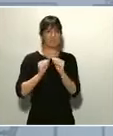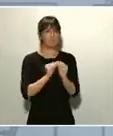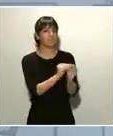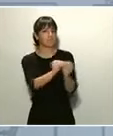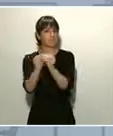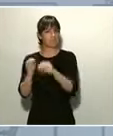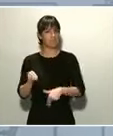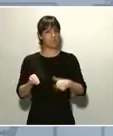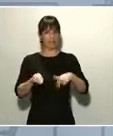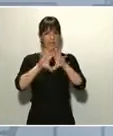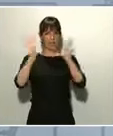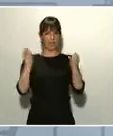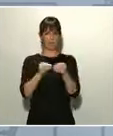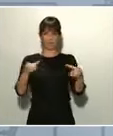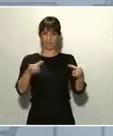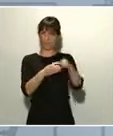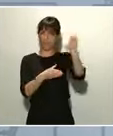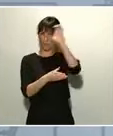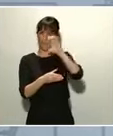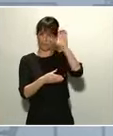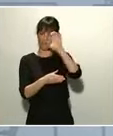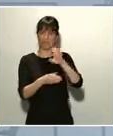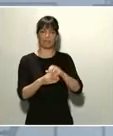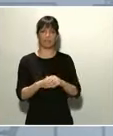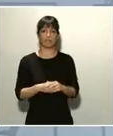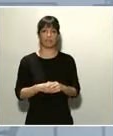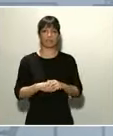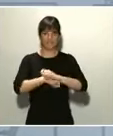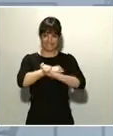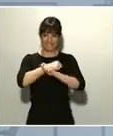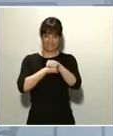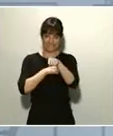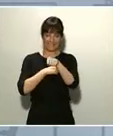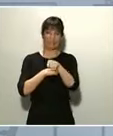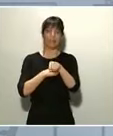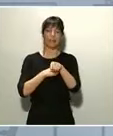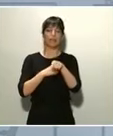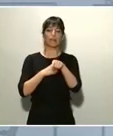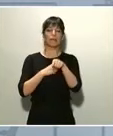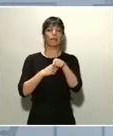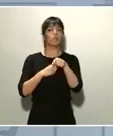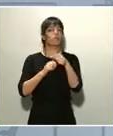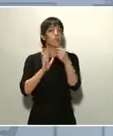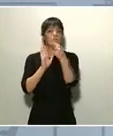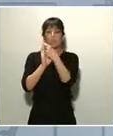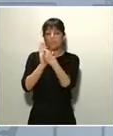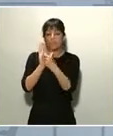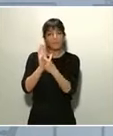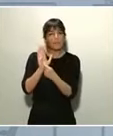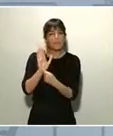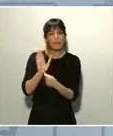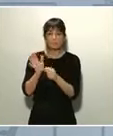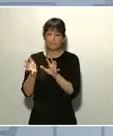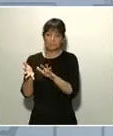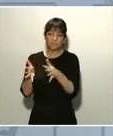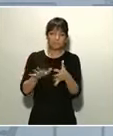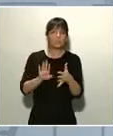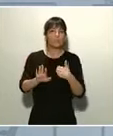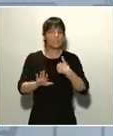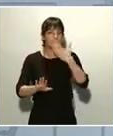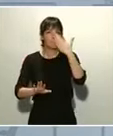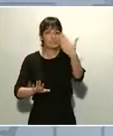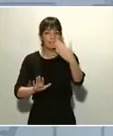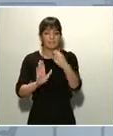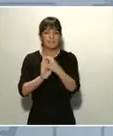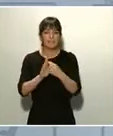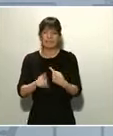de la comunidad científica. Y dentro de esa estrategia hemos adoptado las medidas, créanme, más drásticas y